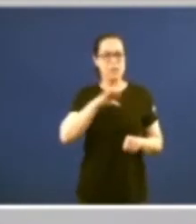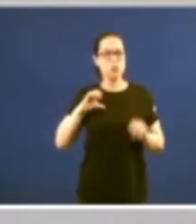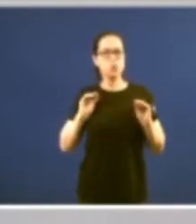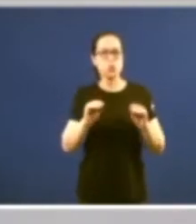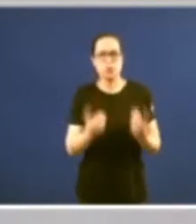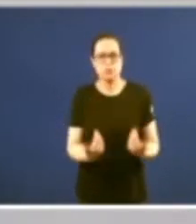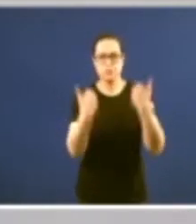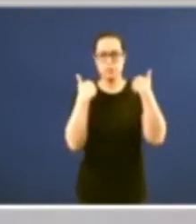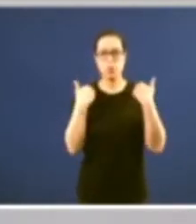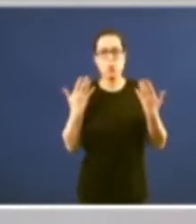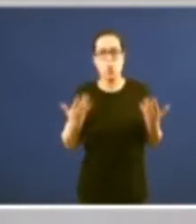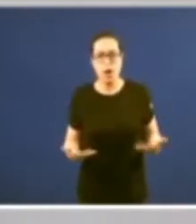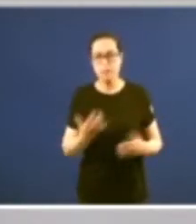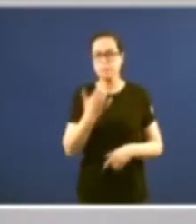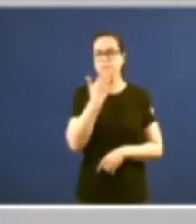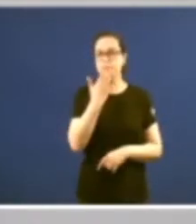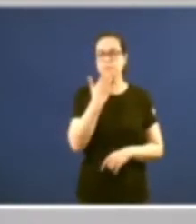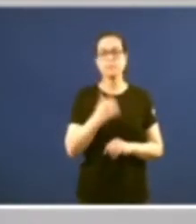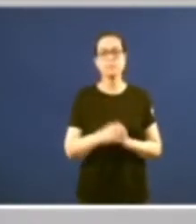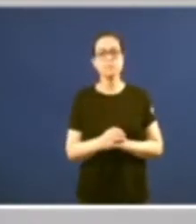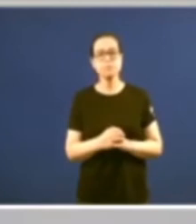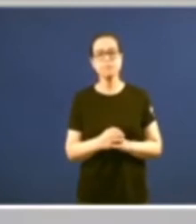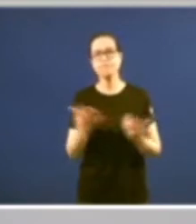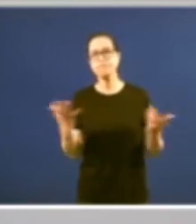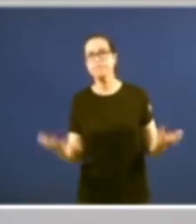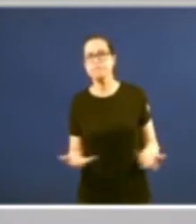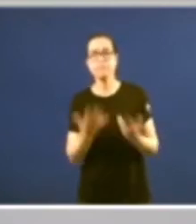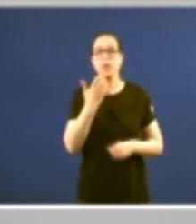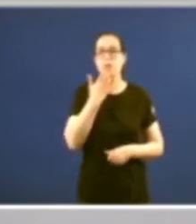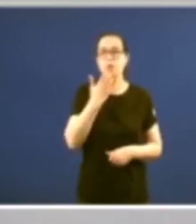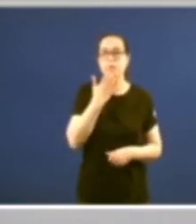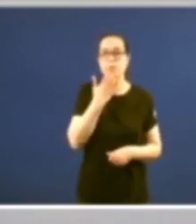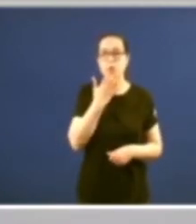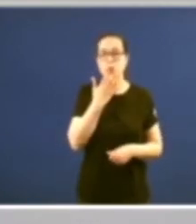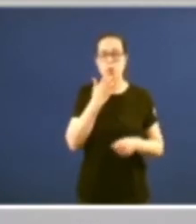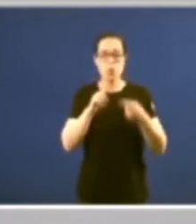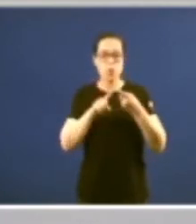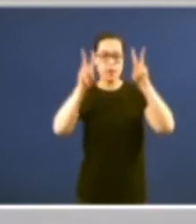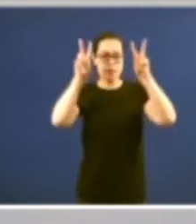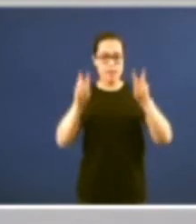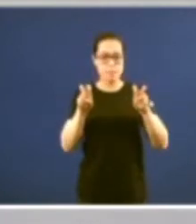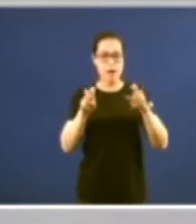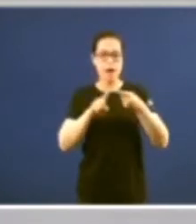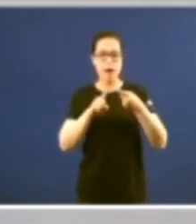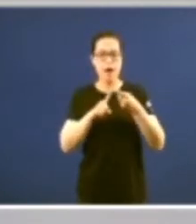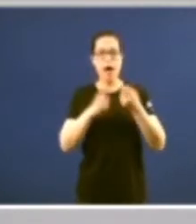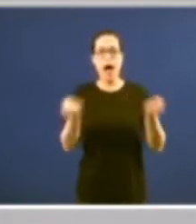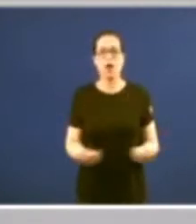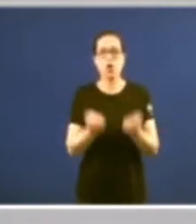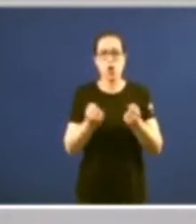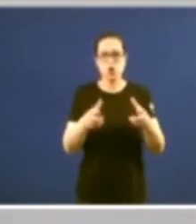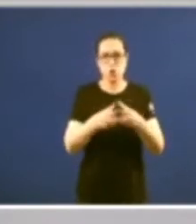materias como la diríamos la actuación en materia de acción social